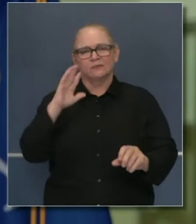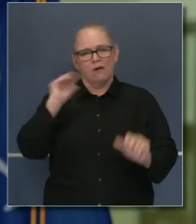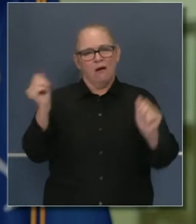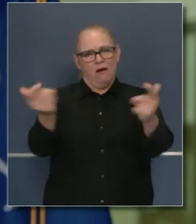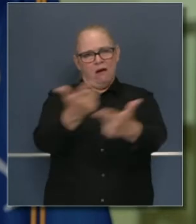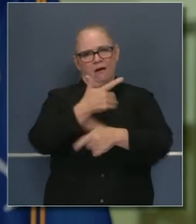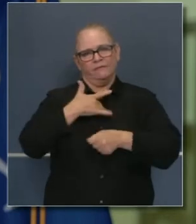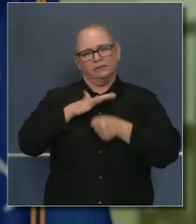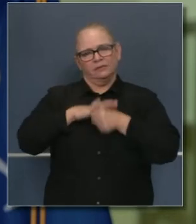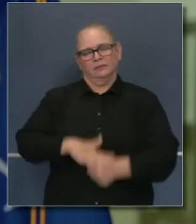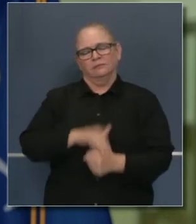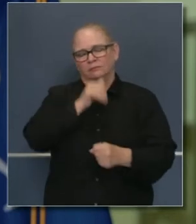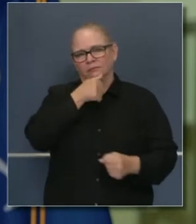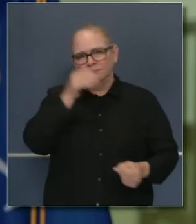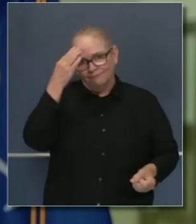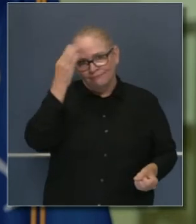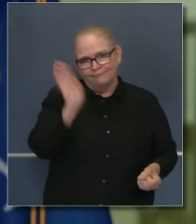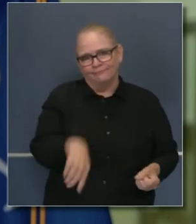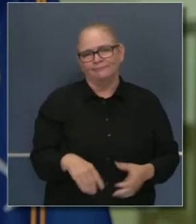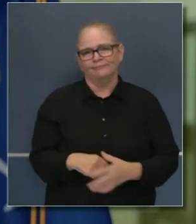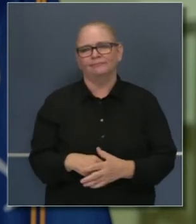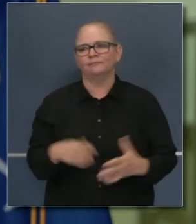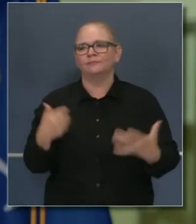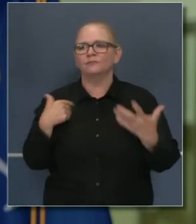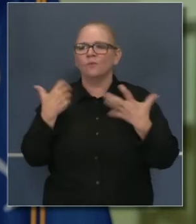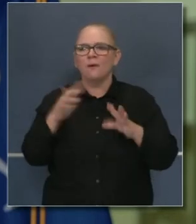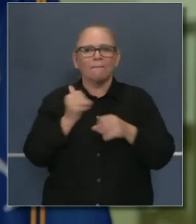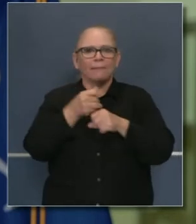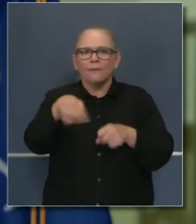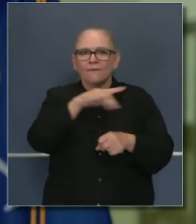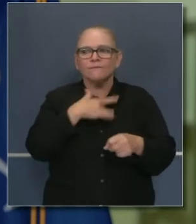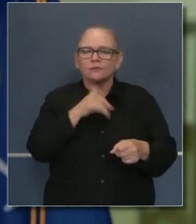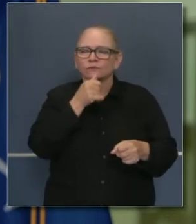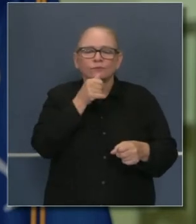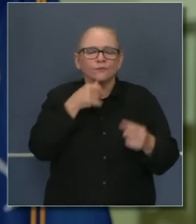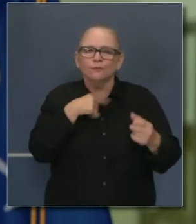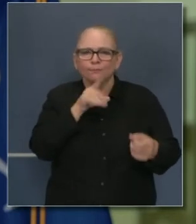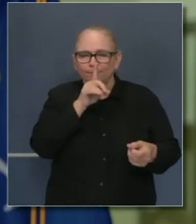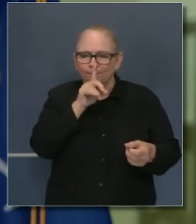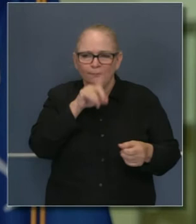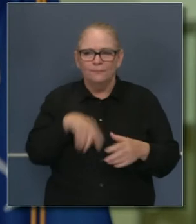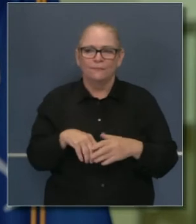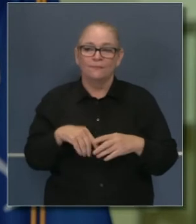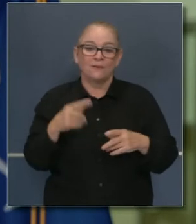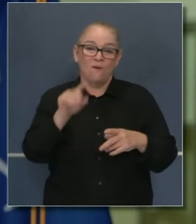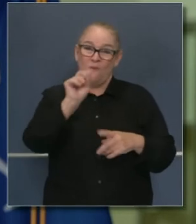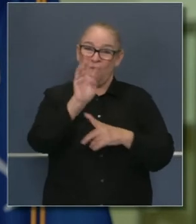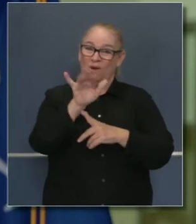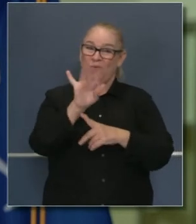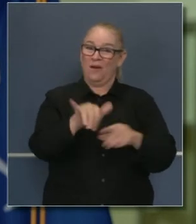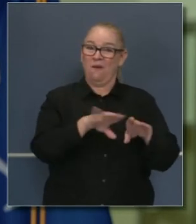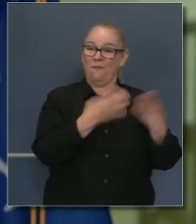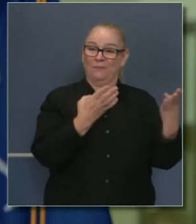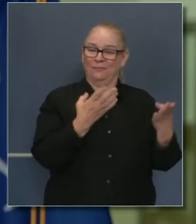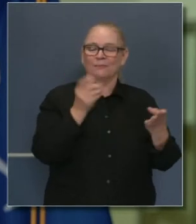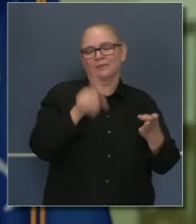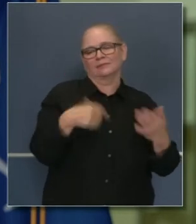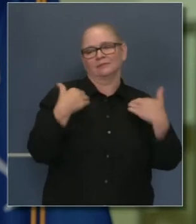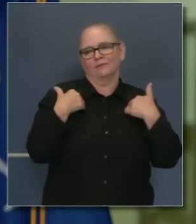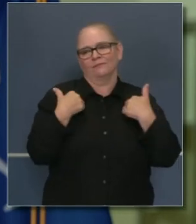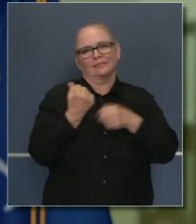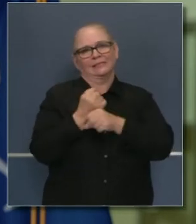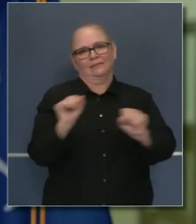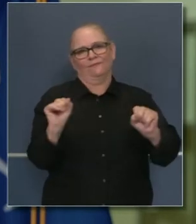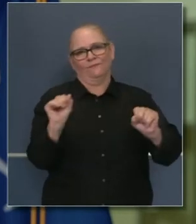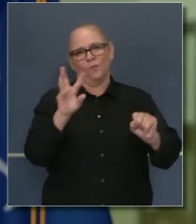negocios y nadie, ciertamente mi deseo es hacerlo. Quiero hacerlo más que nadie, pero hay que hacerlo de manera segura, hay que